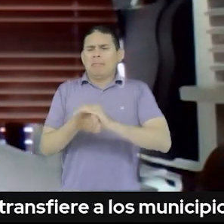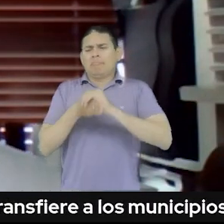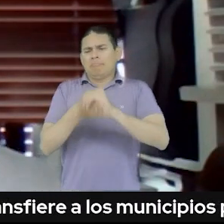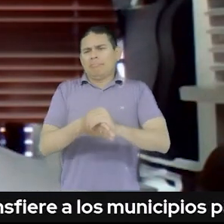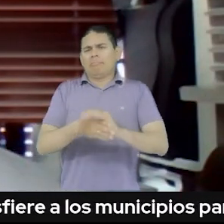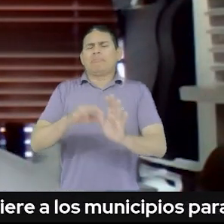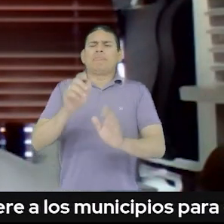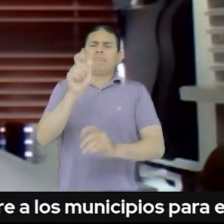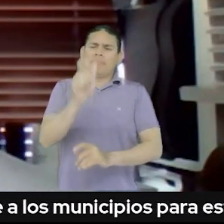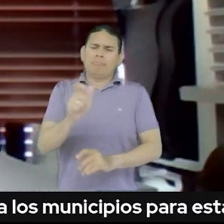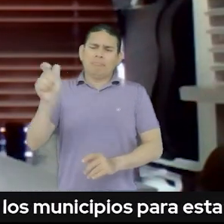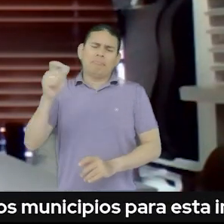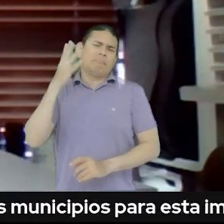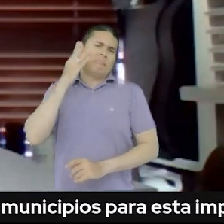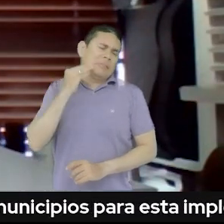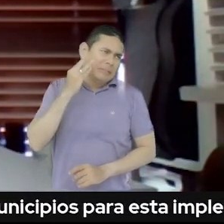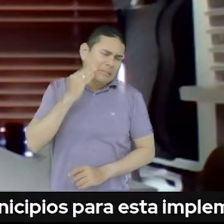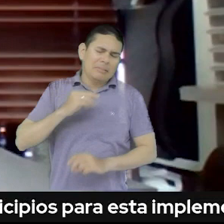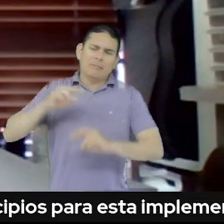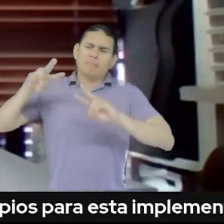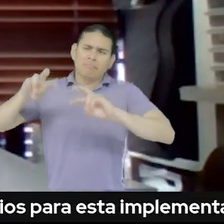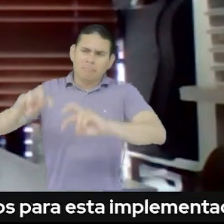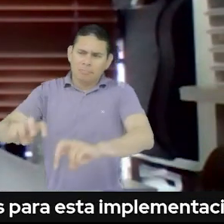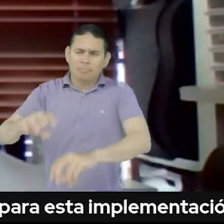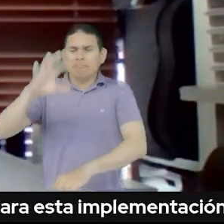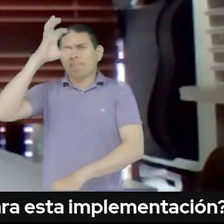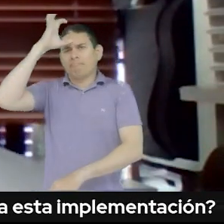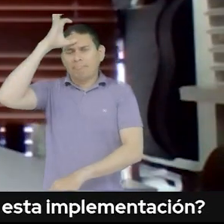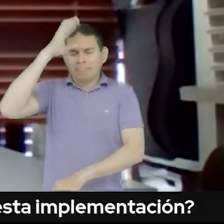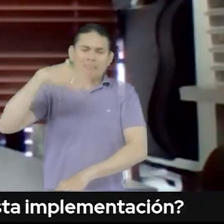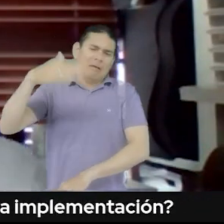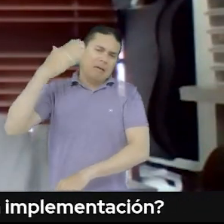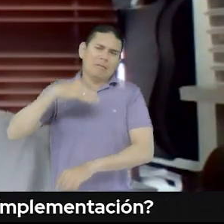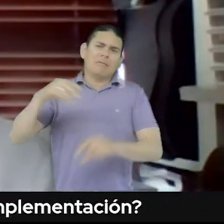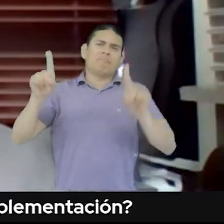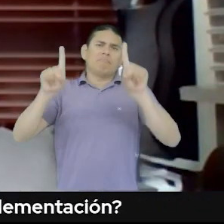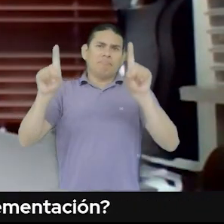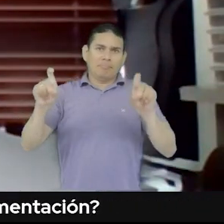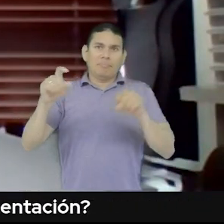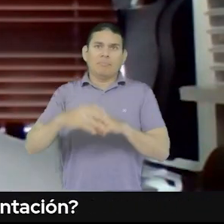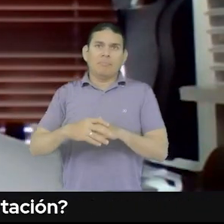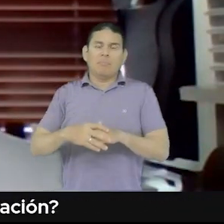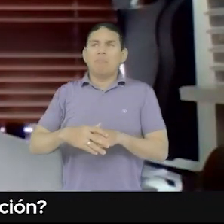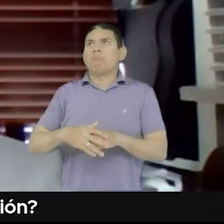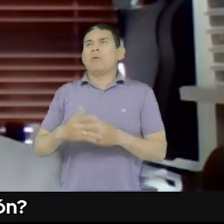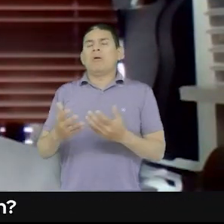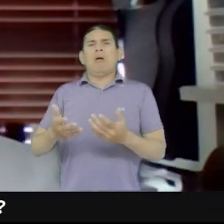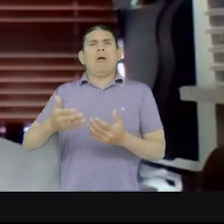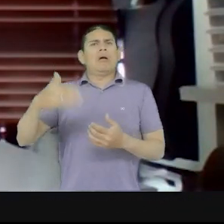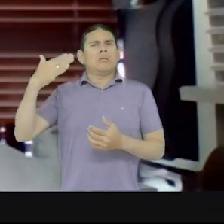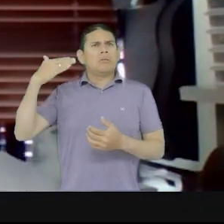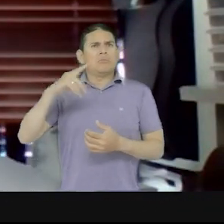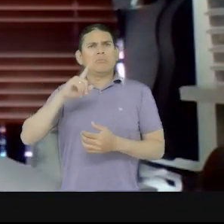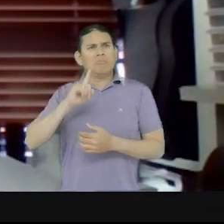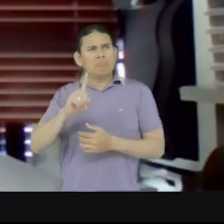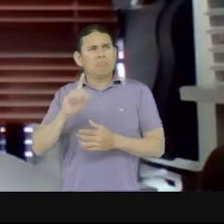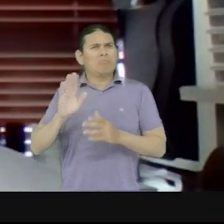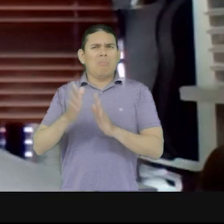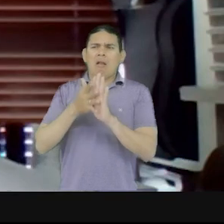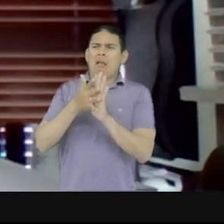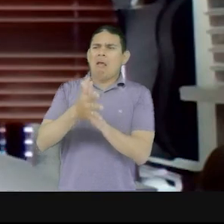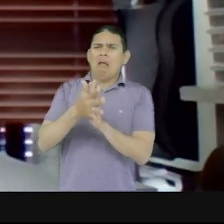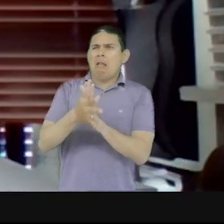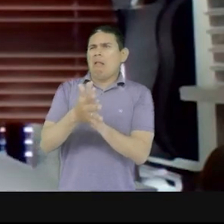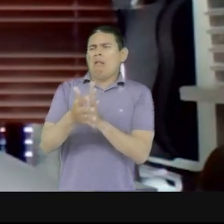investigadores, por gente que ha trabajado en este tema. Durante muchísimo tiempo estamos hablando casi que desde los años